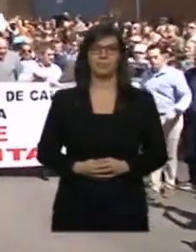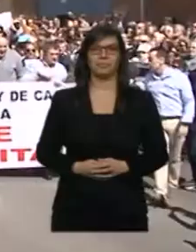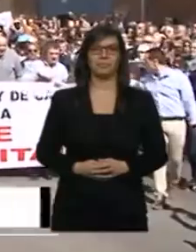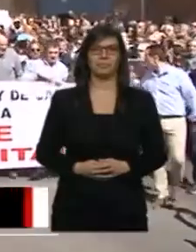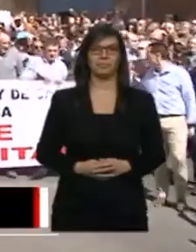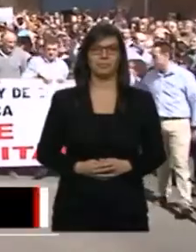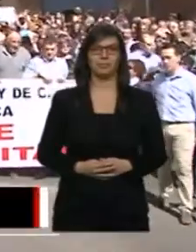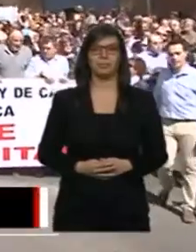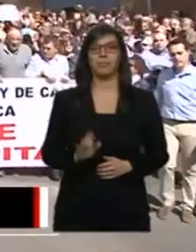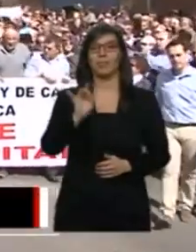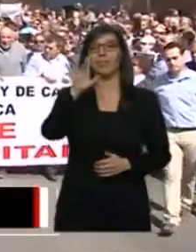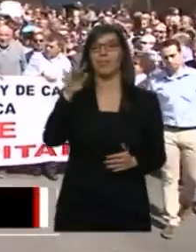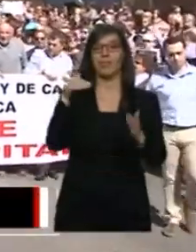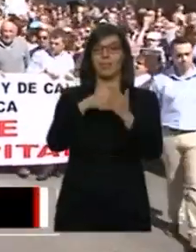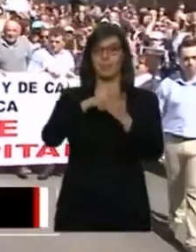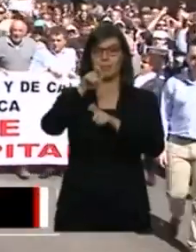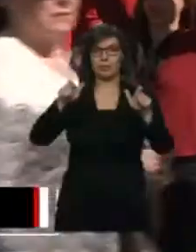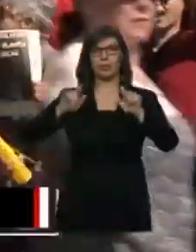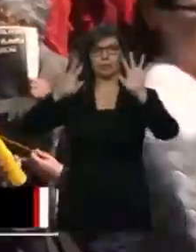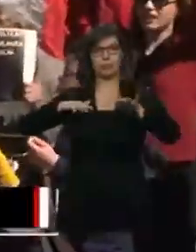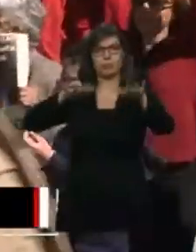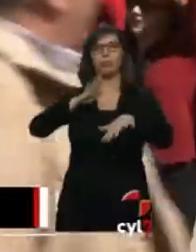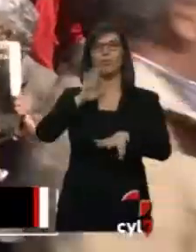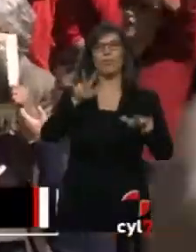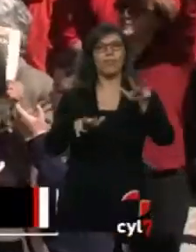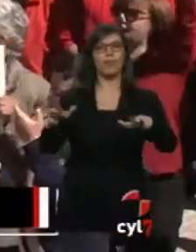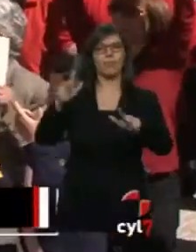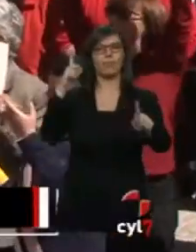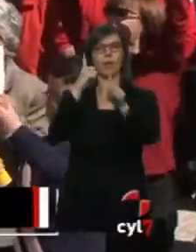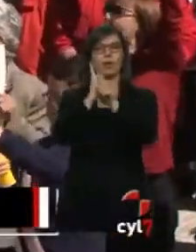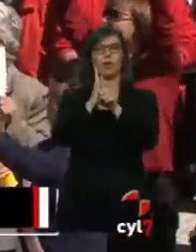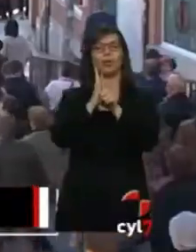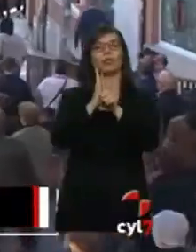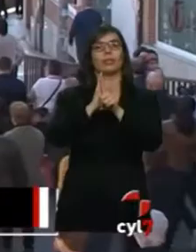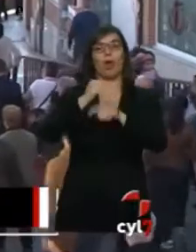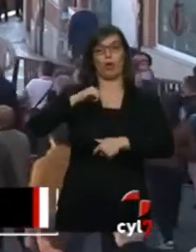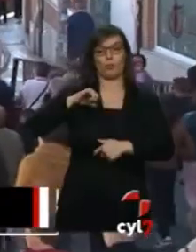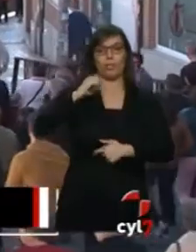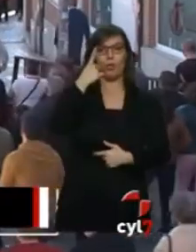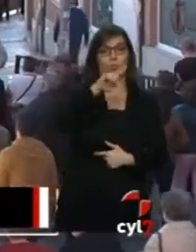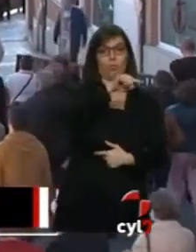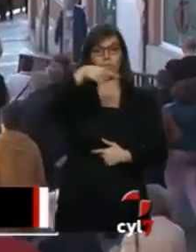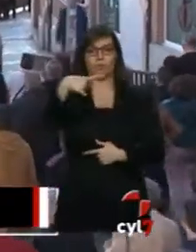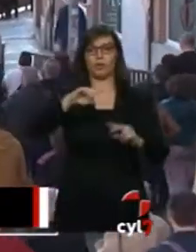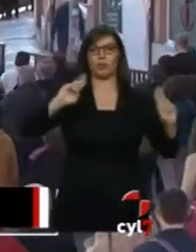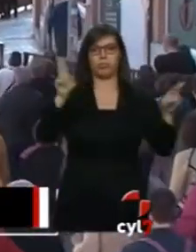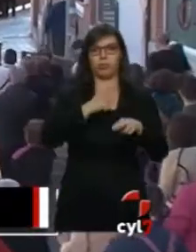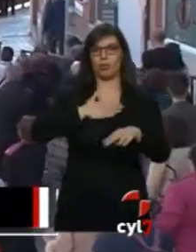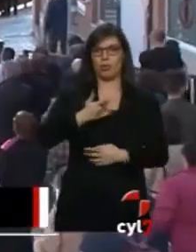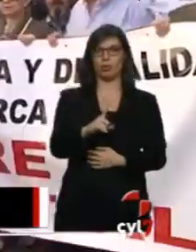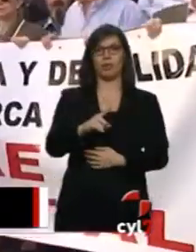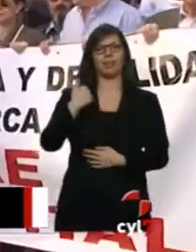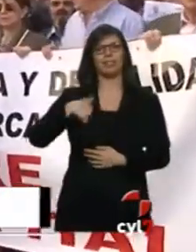15.000 personas han salido a la calle en Benavente... ...contra el cierre de una planta del hospital. Es la décima protesta para pedir una sanidad